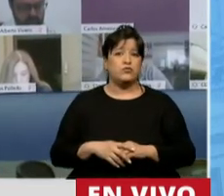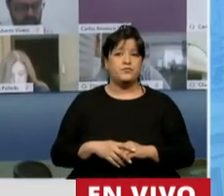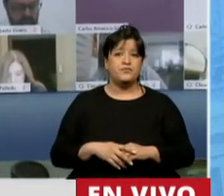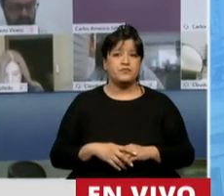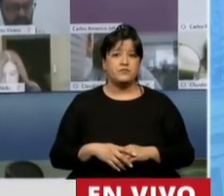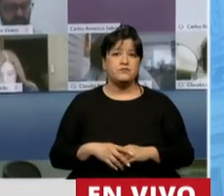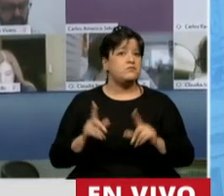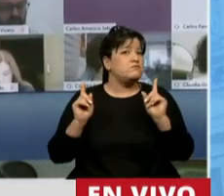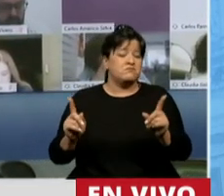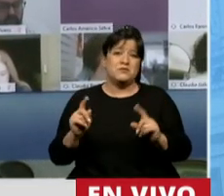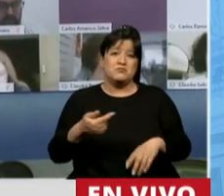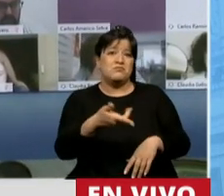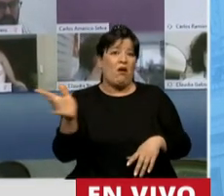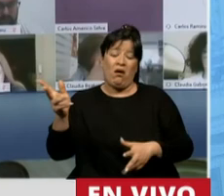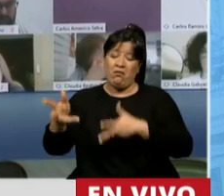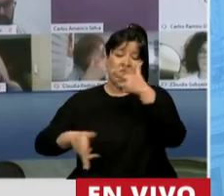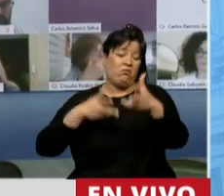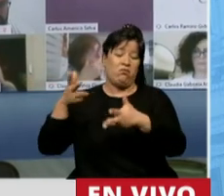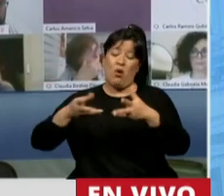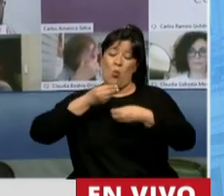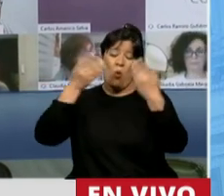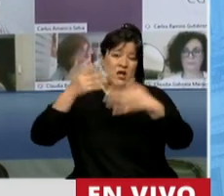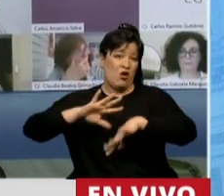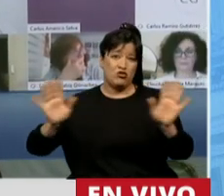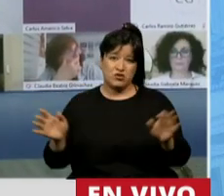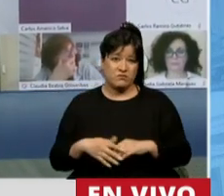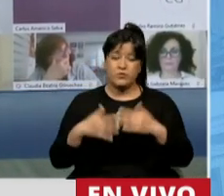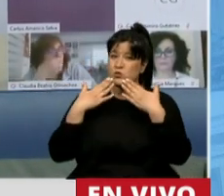resto es todo zaraza. Muchas gracias.